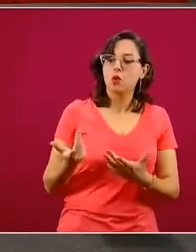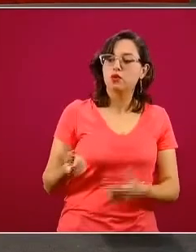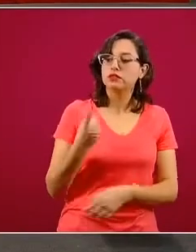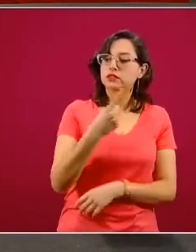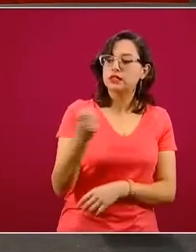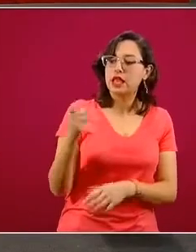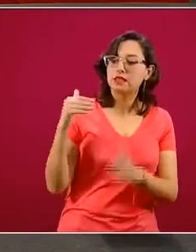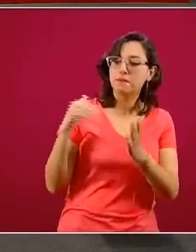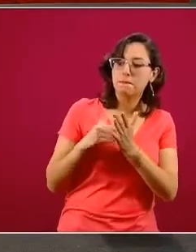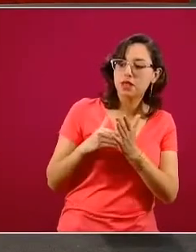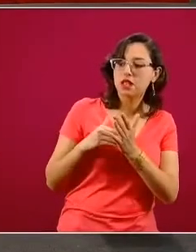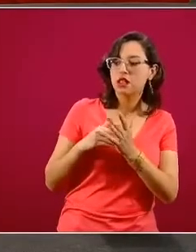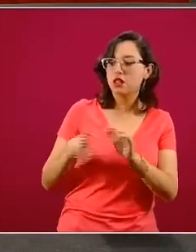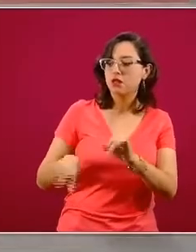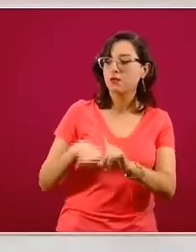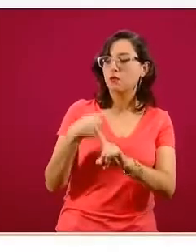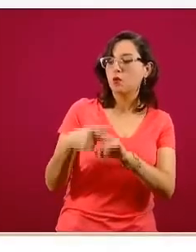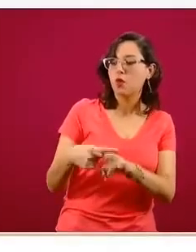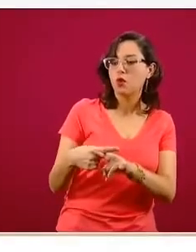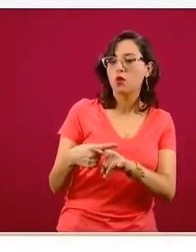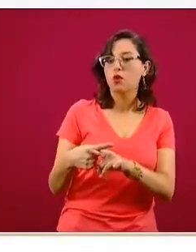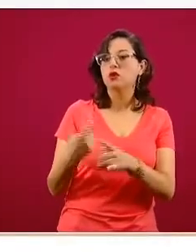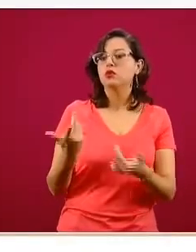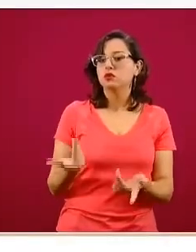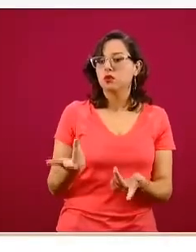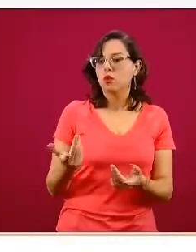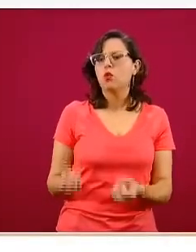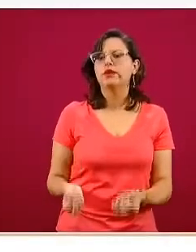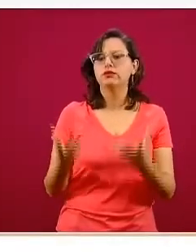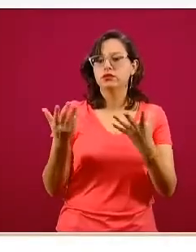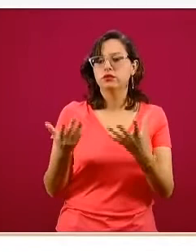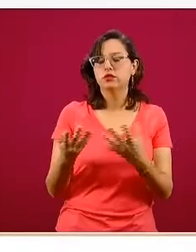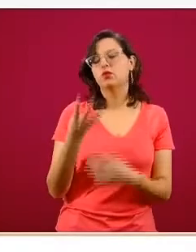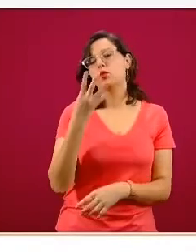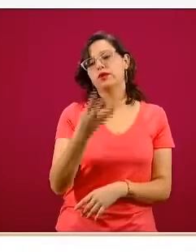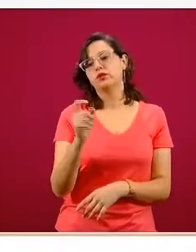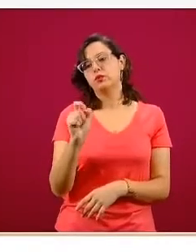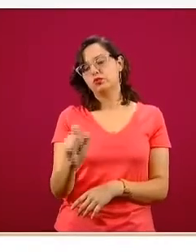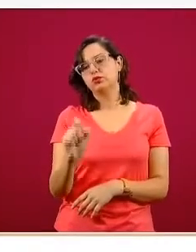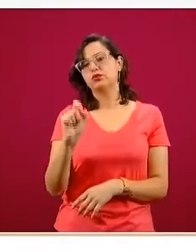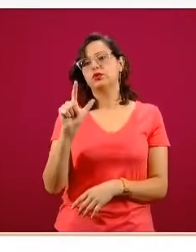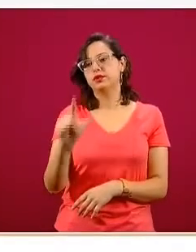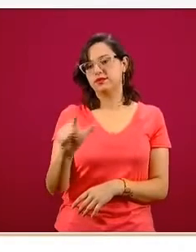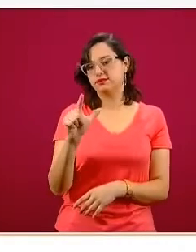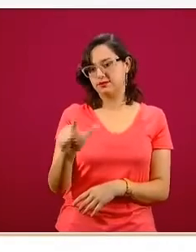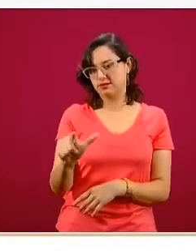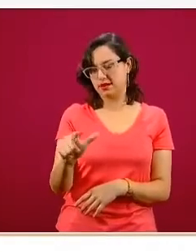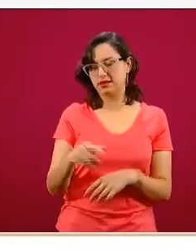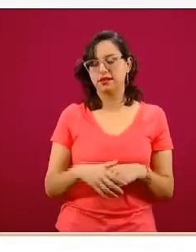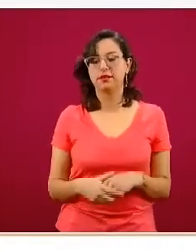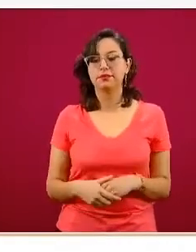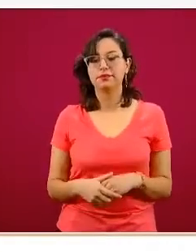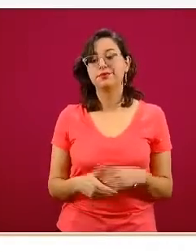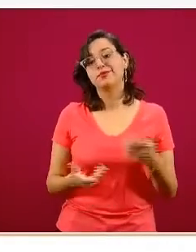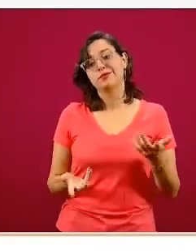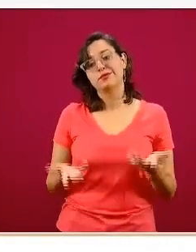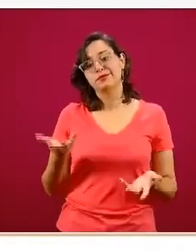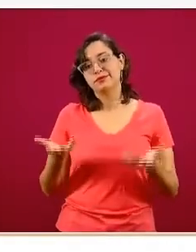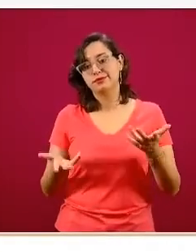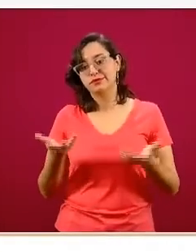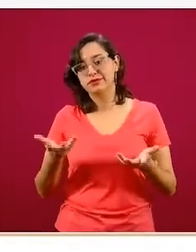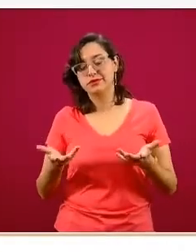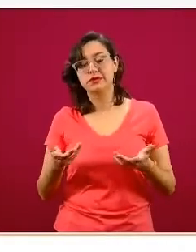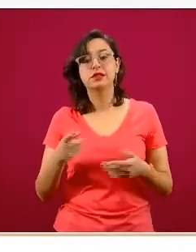territorio nacional es de 4.17, pero esto varía dependiendo, lógicamente, de la base